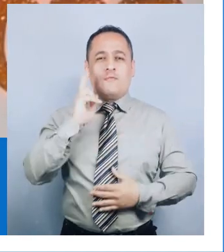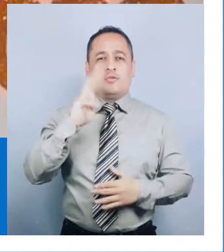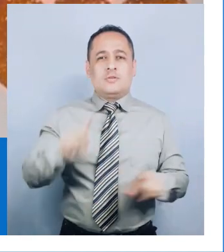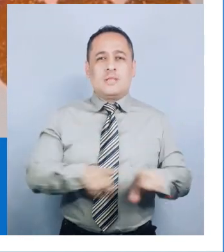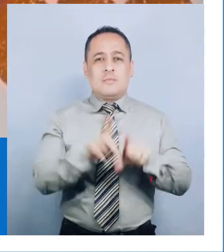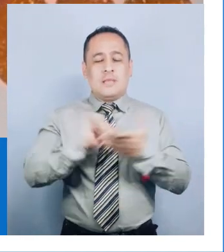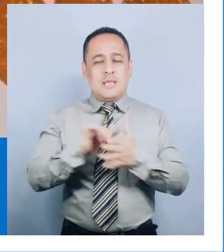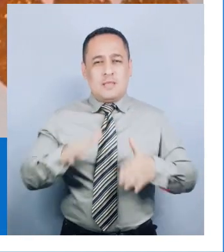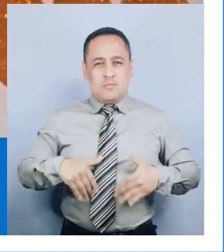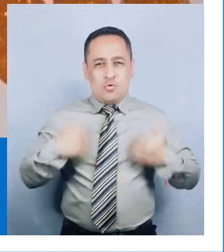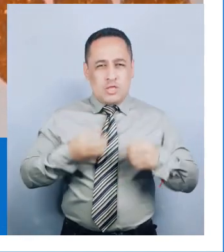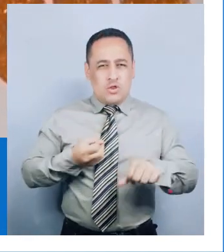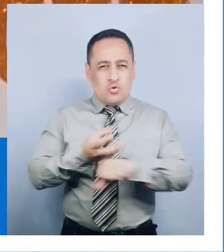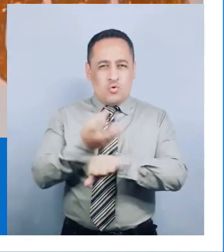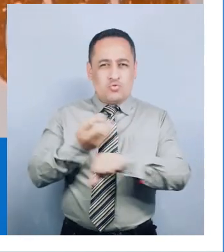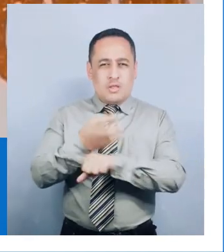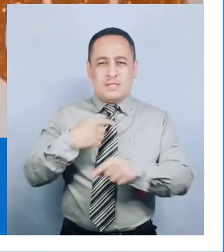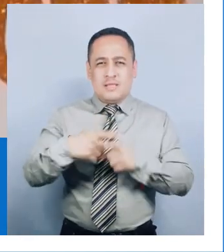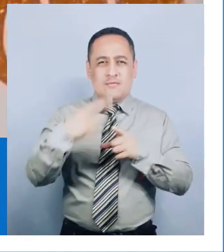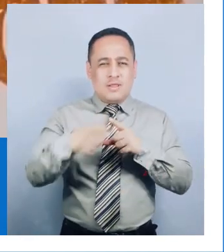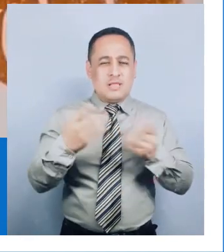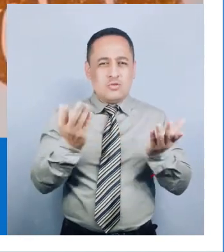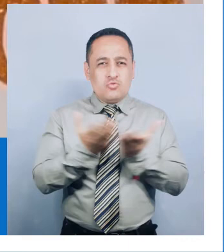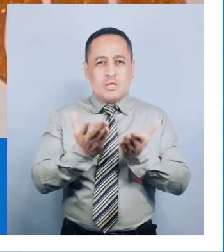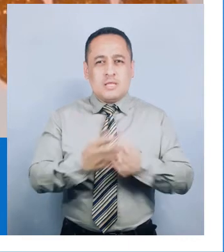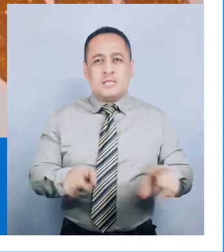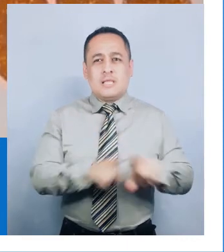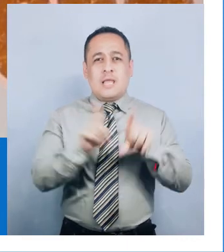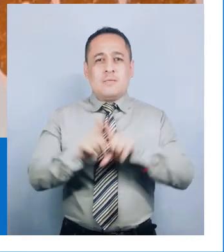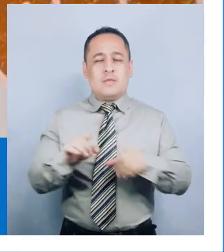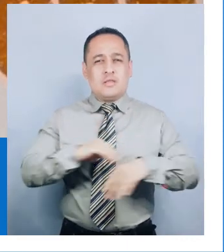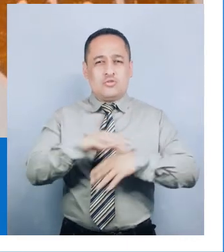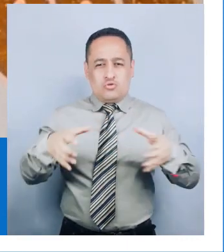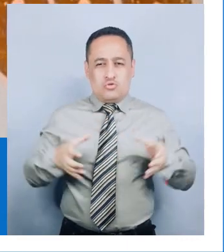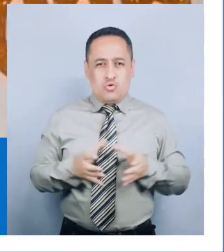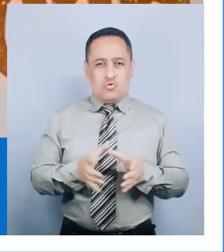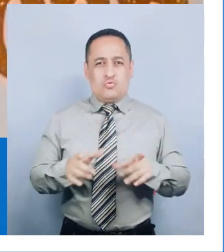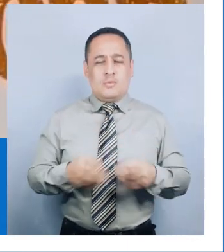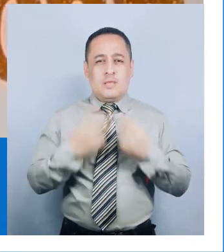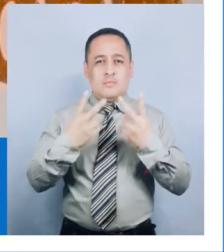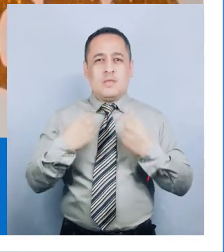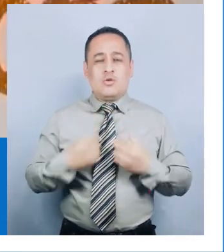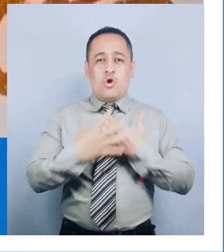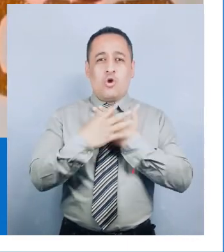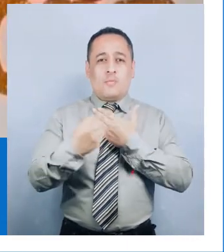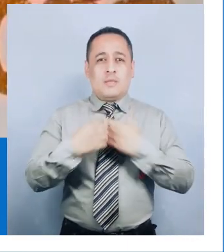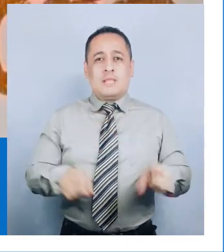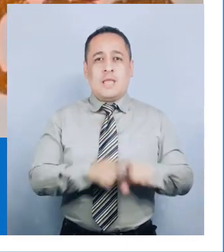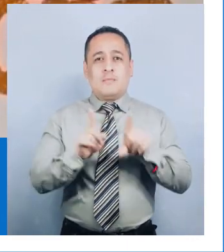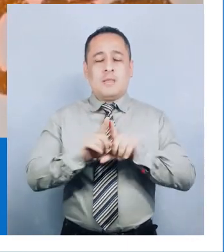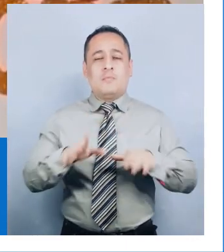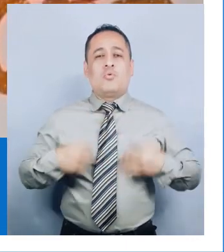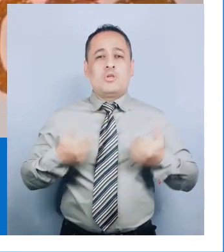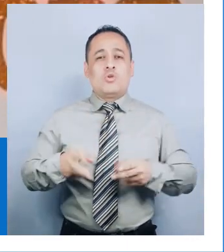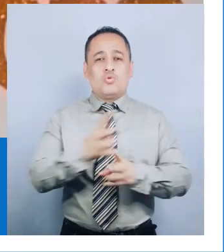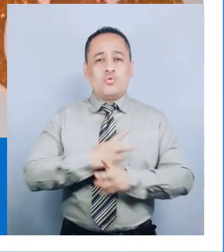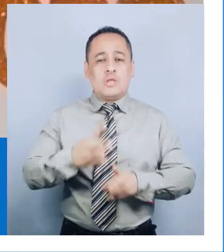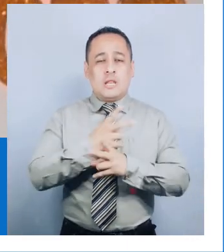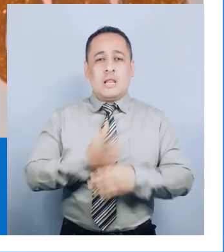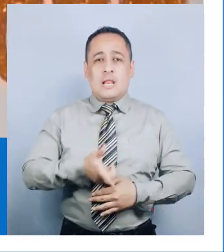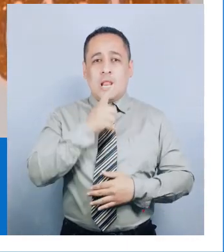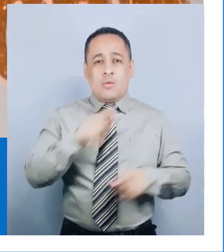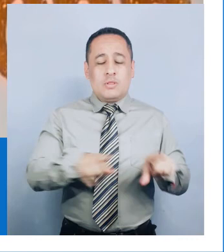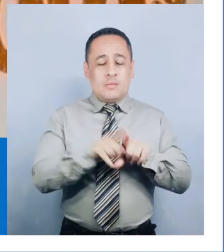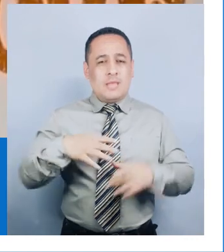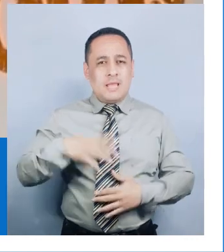como docentes, el de poder inculcar a nuestros estudiantes por medio de nuestro ejemplo, el poder